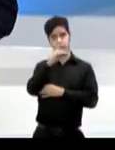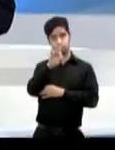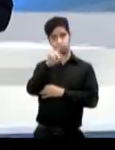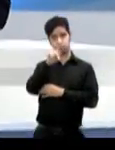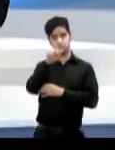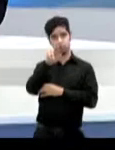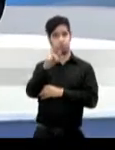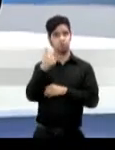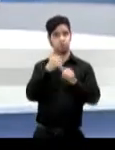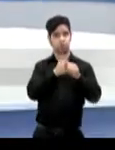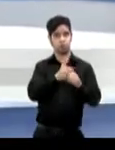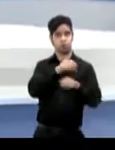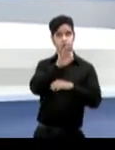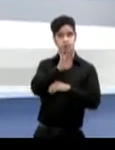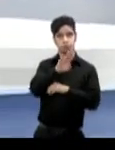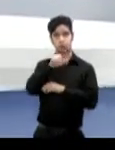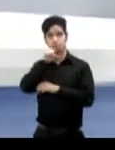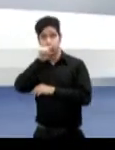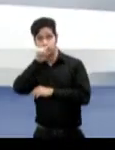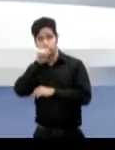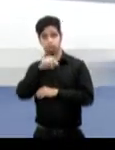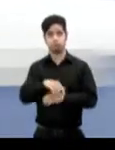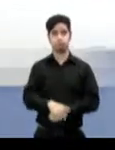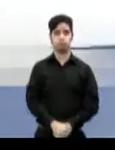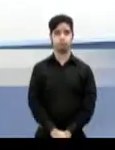síganos en nuestras redes redes en Facebook y Twitter.